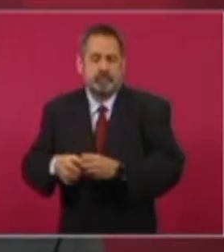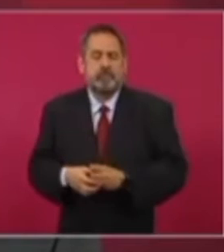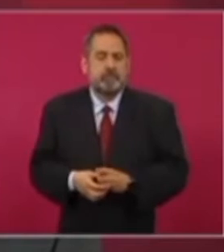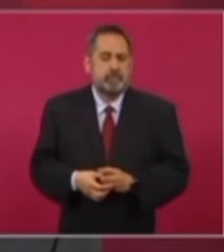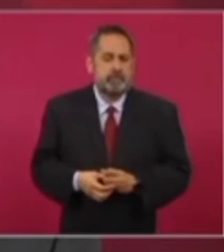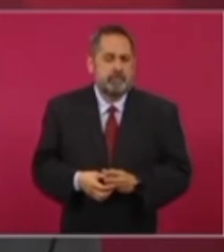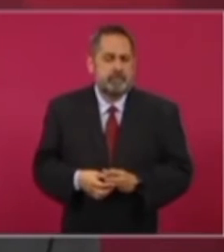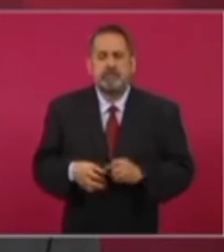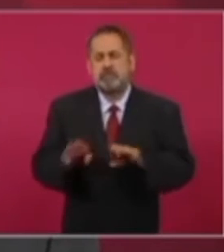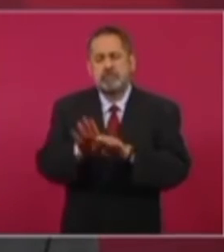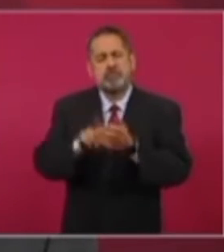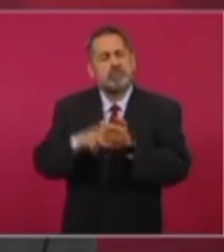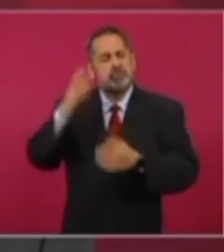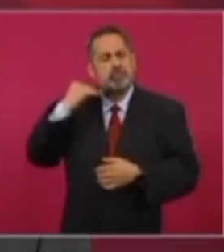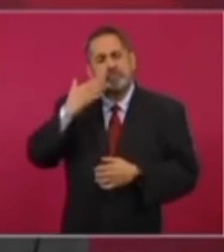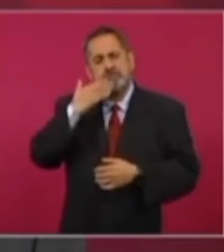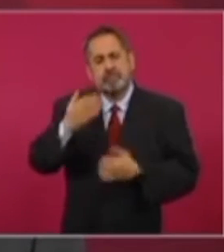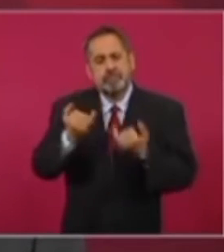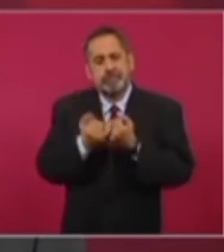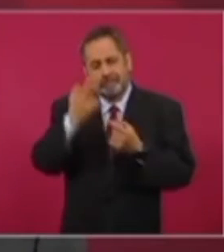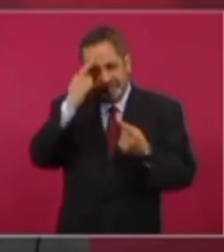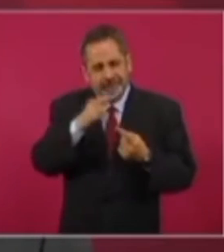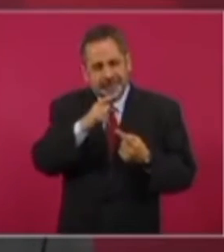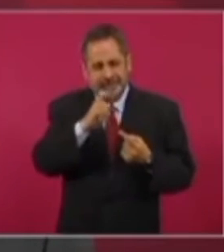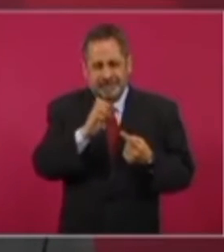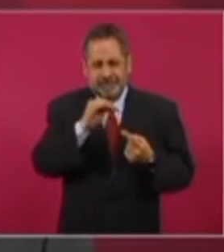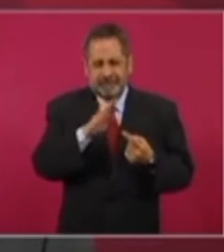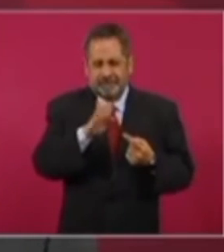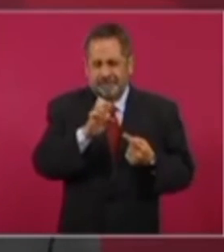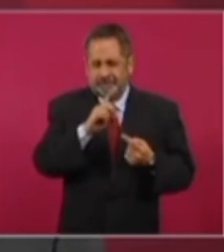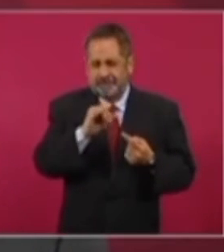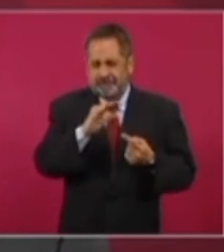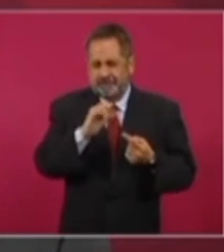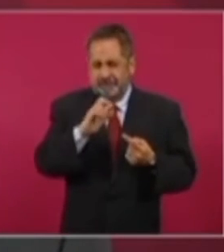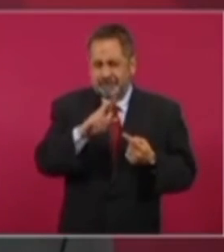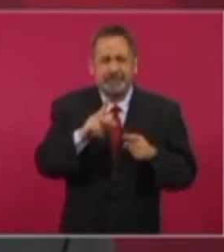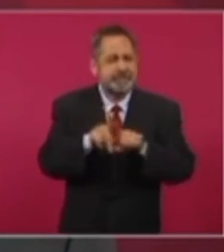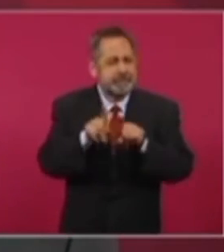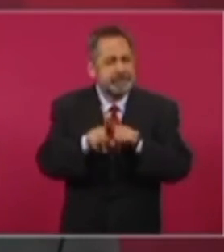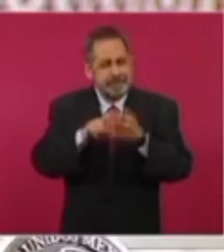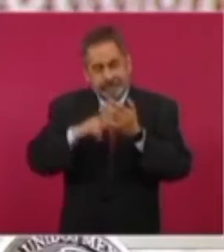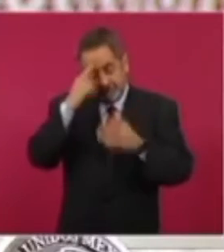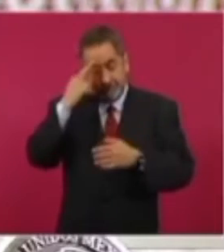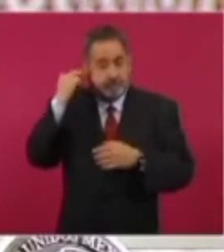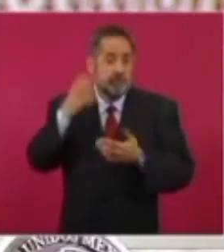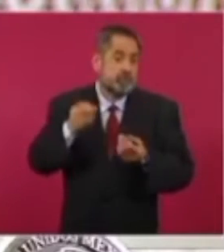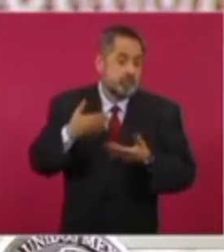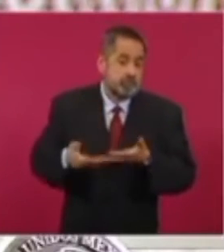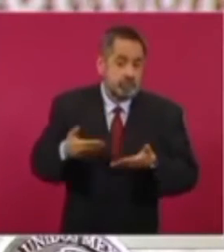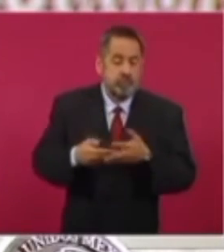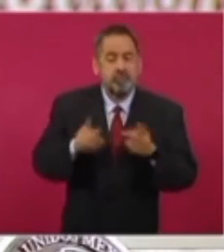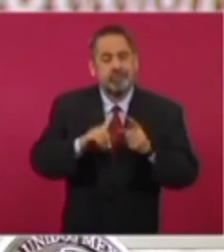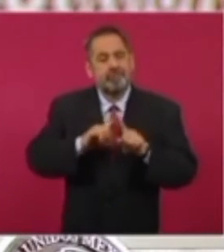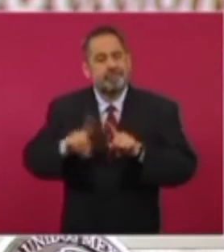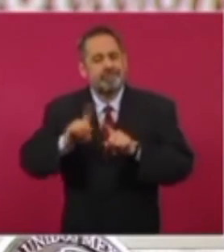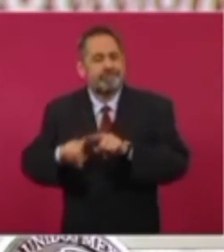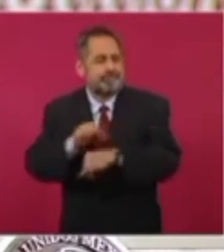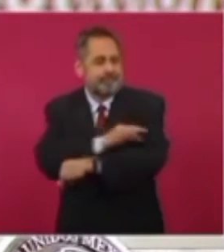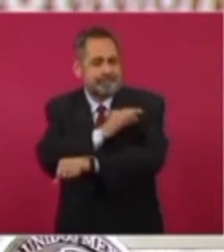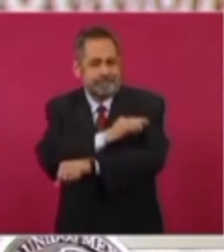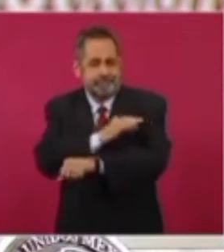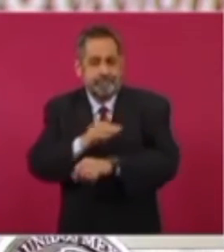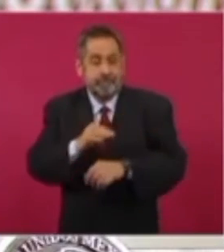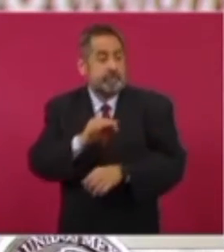y ya lo hicimos con mucho éxito, con Remdesivir en su momento, que estaba en una condición semejante, o lo estamos haciendo con todas las vacunas